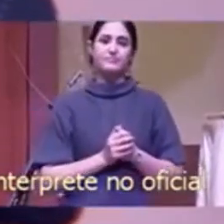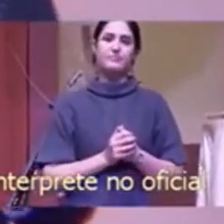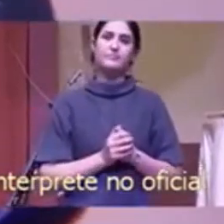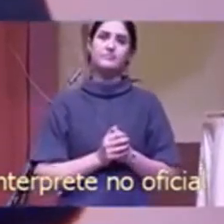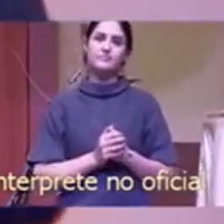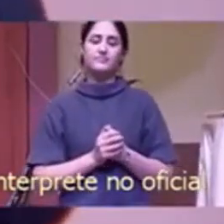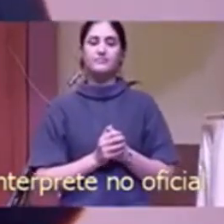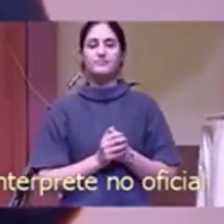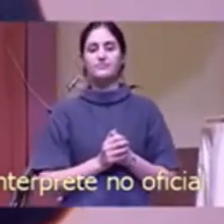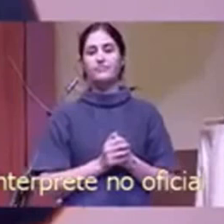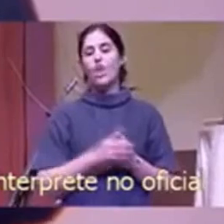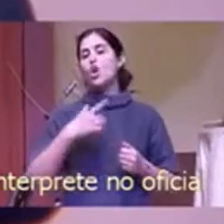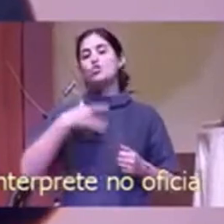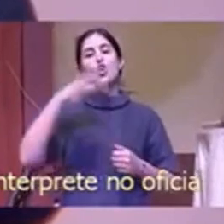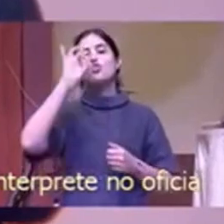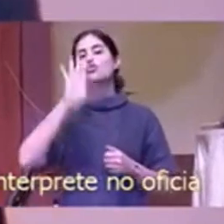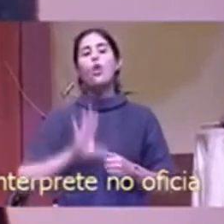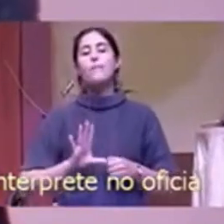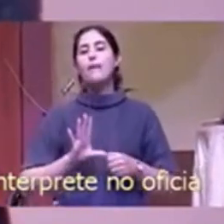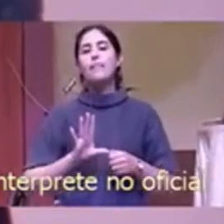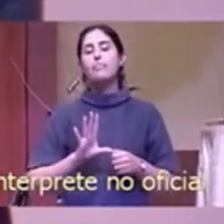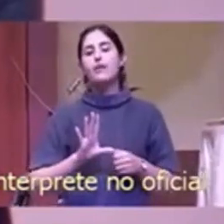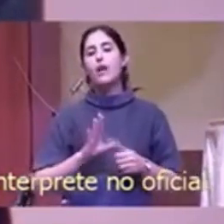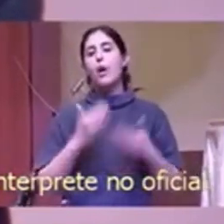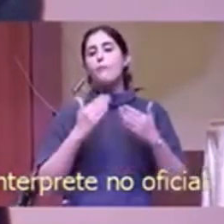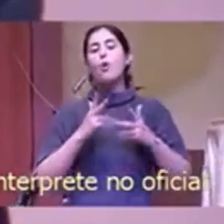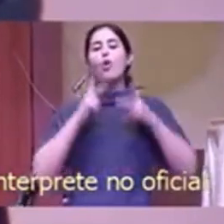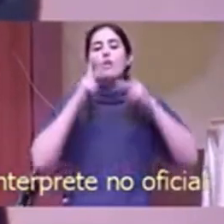Es lo único que sé decir en español.